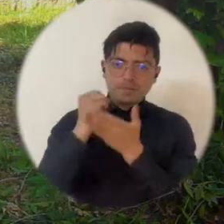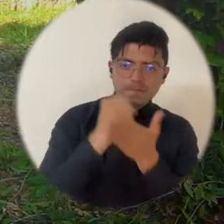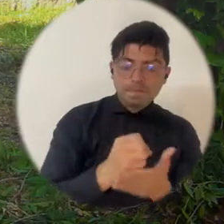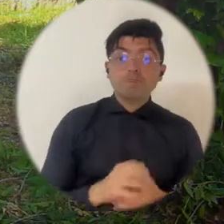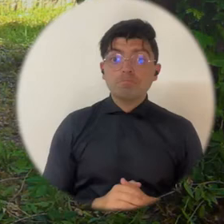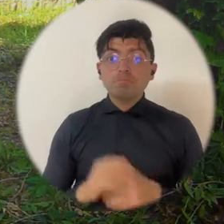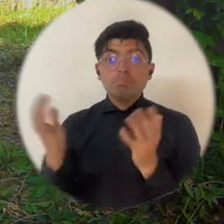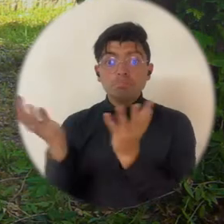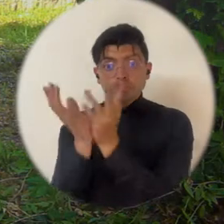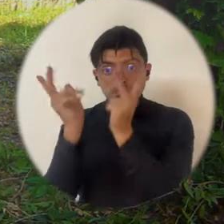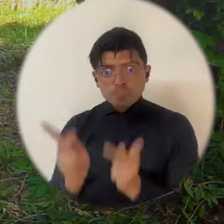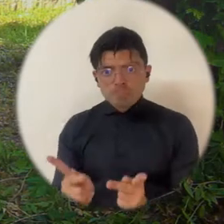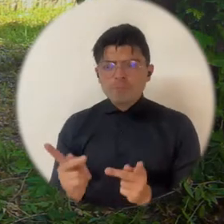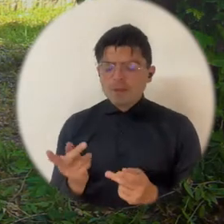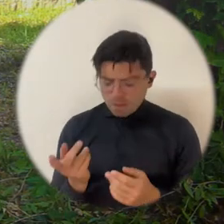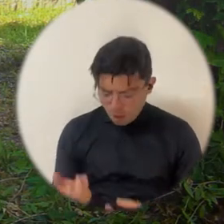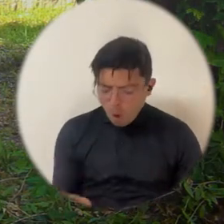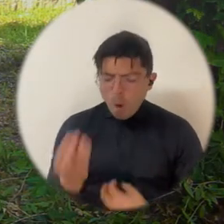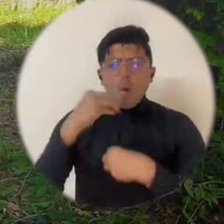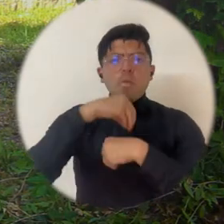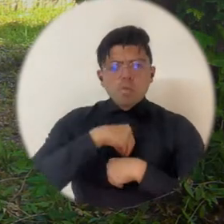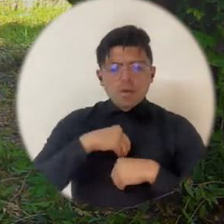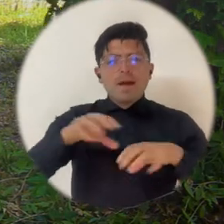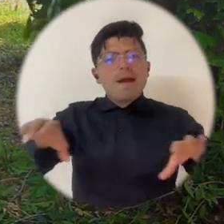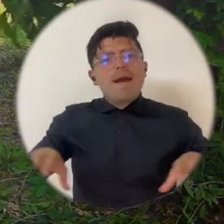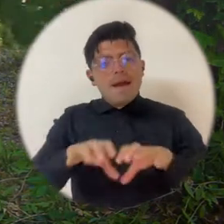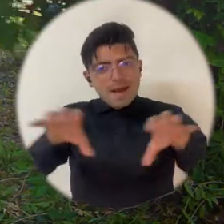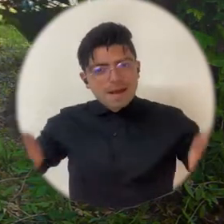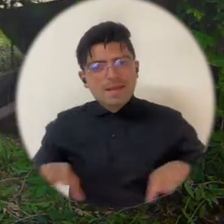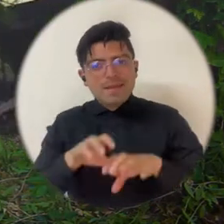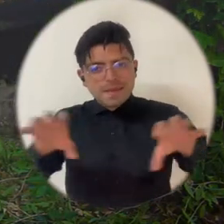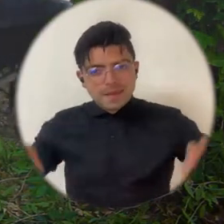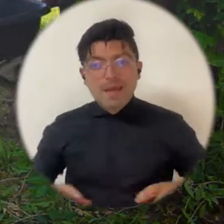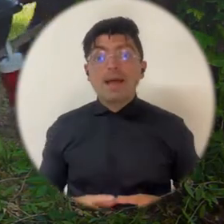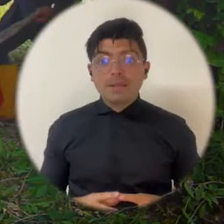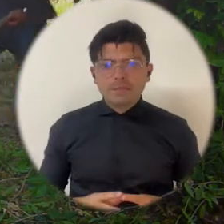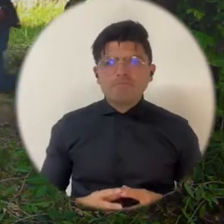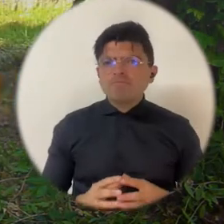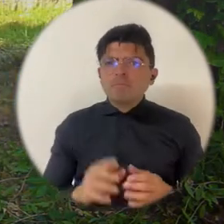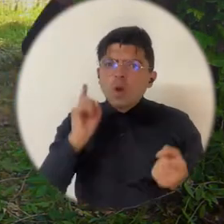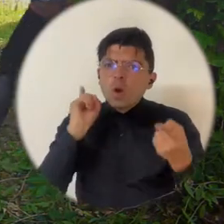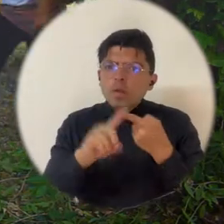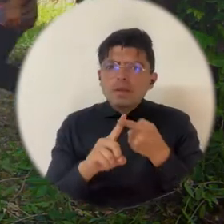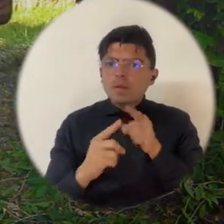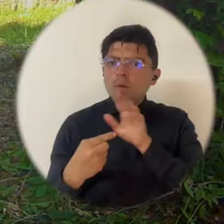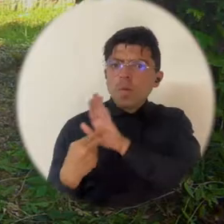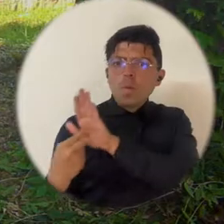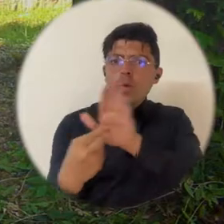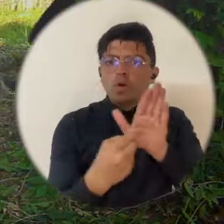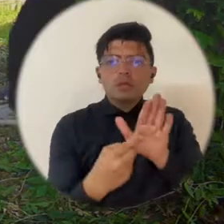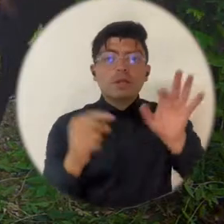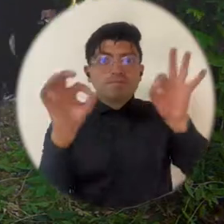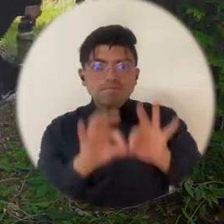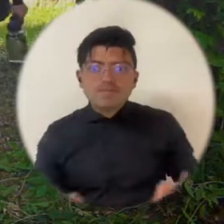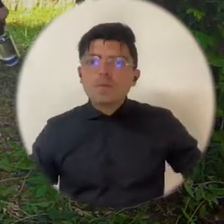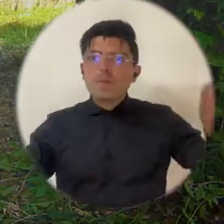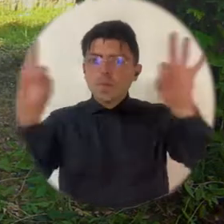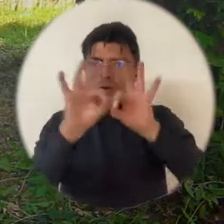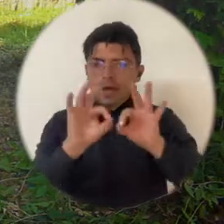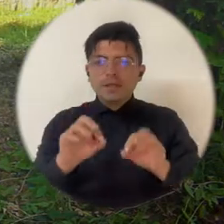ciudad. Como tal, los estudiantes nos apropiamos de estas actividades, no solamente por mostrar la